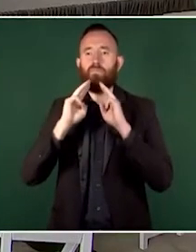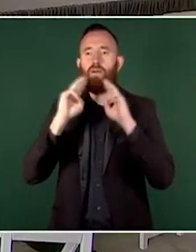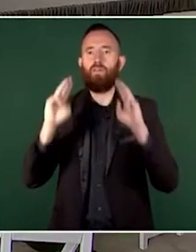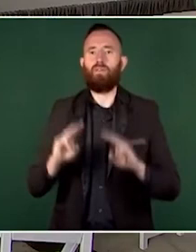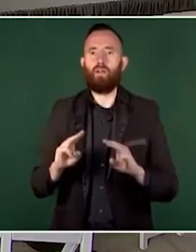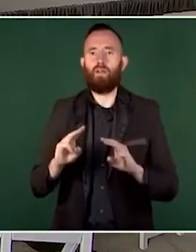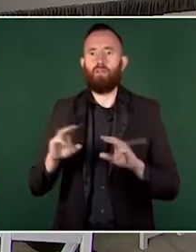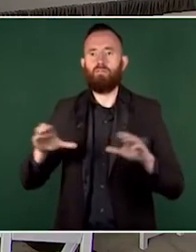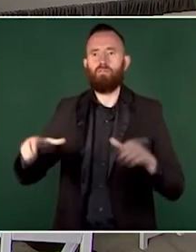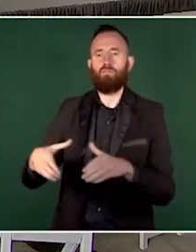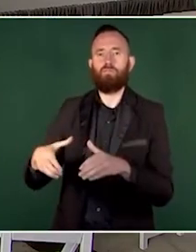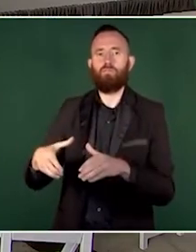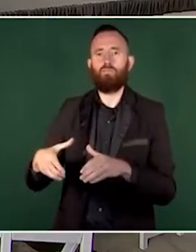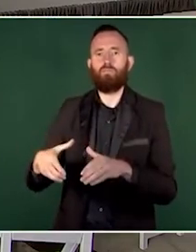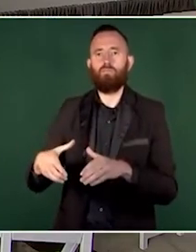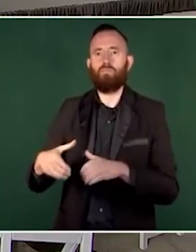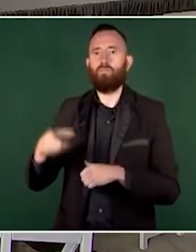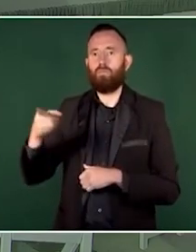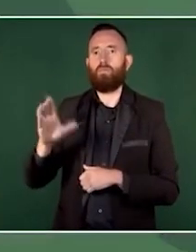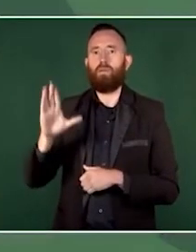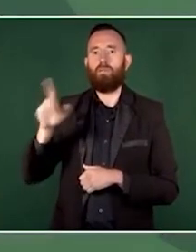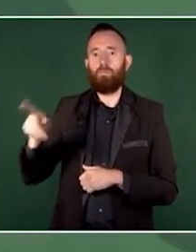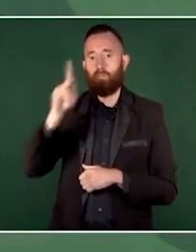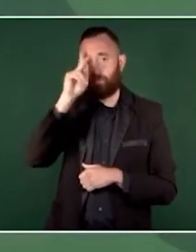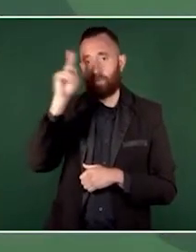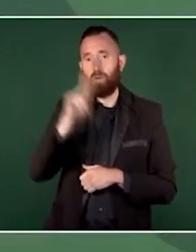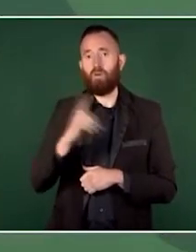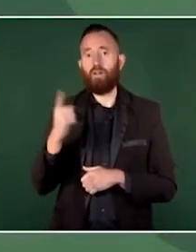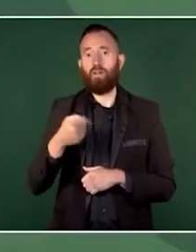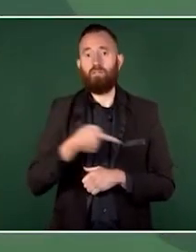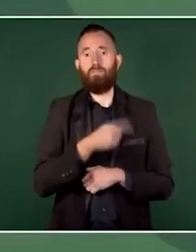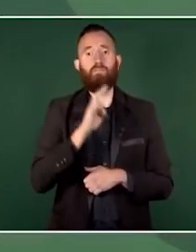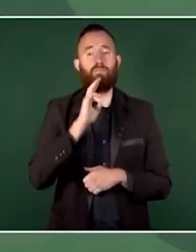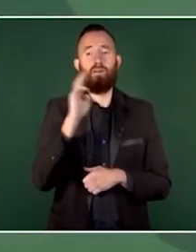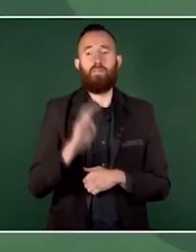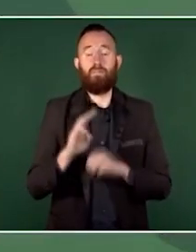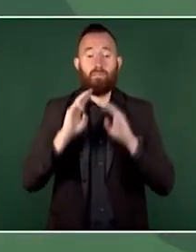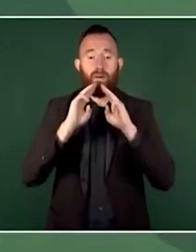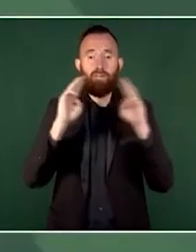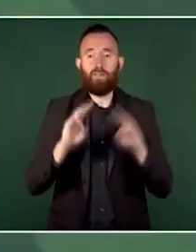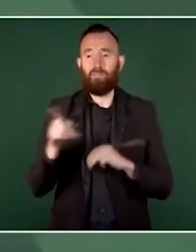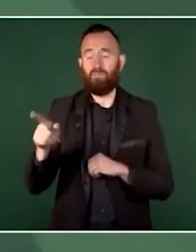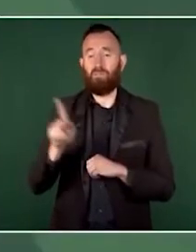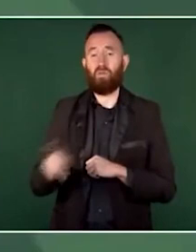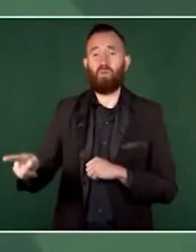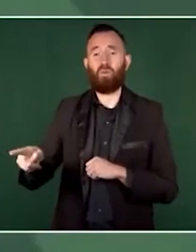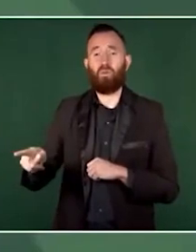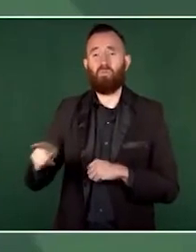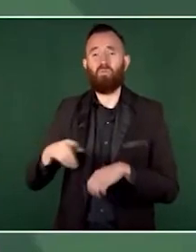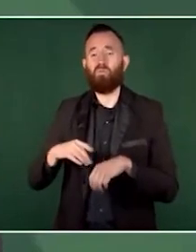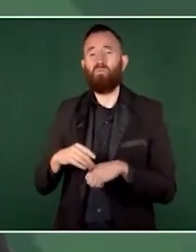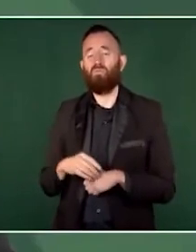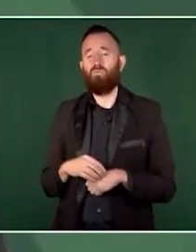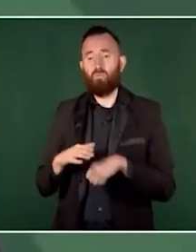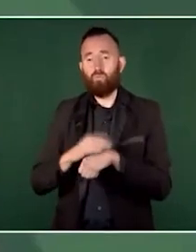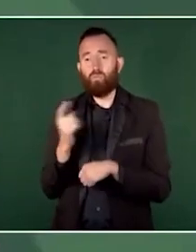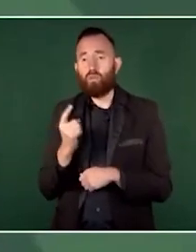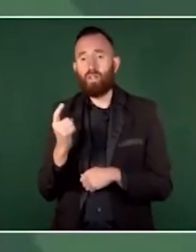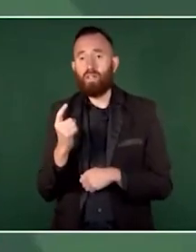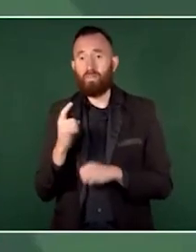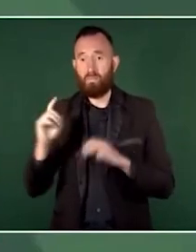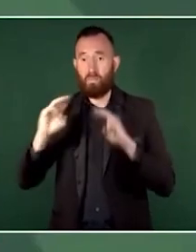peor que las mafias porque las mafias tienen